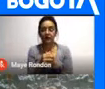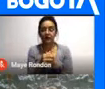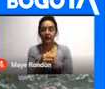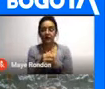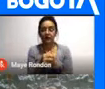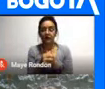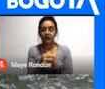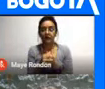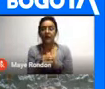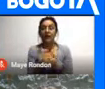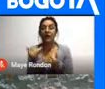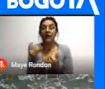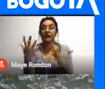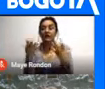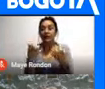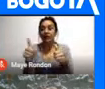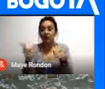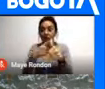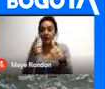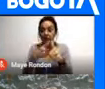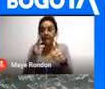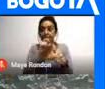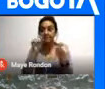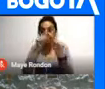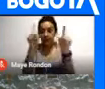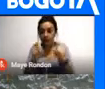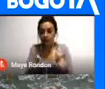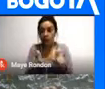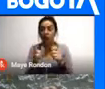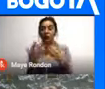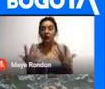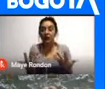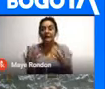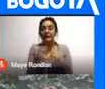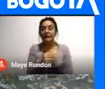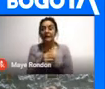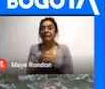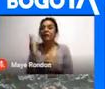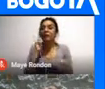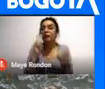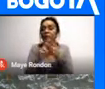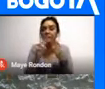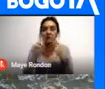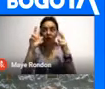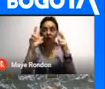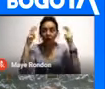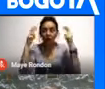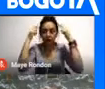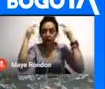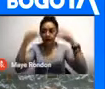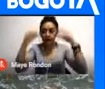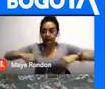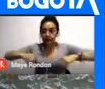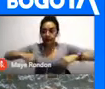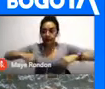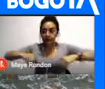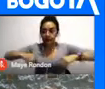Quiero decir Que en primer lugar Pues indudablemente Es acercarnos Al conocimiento Del territorio ancestral